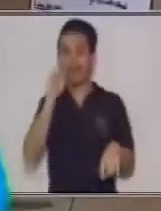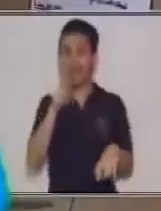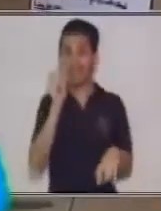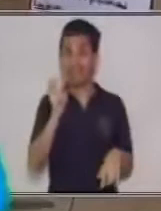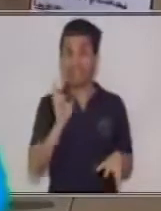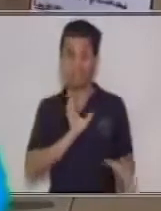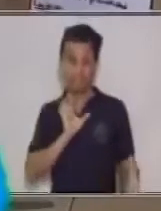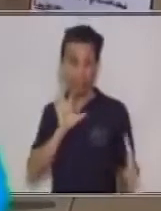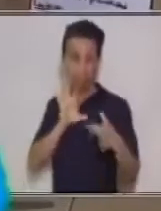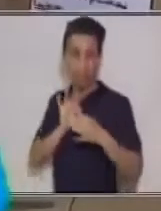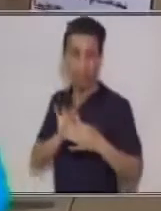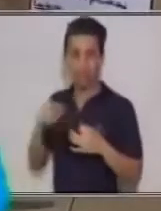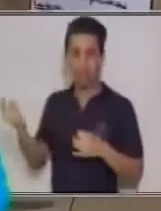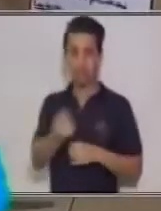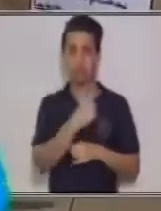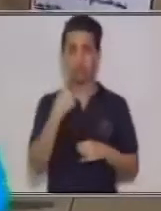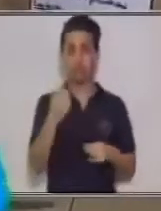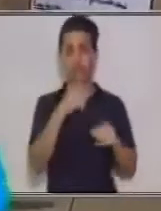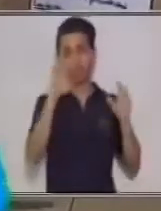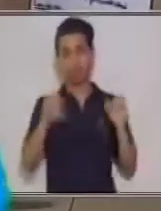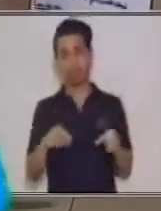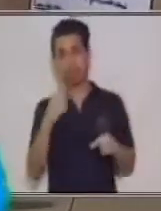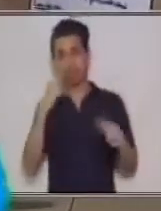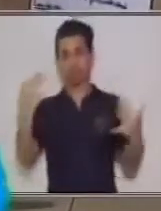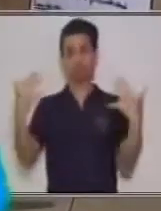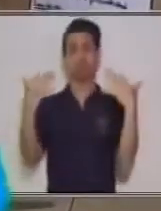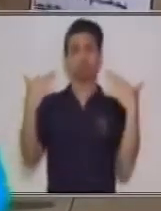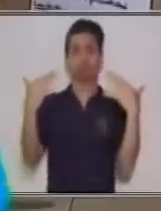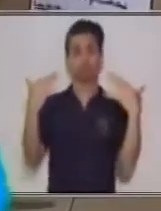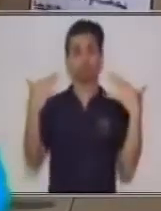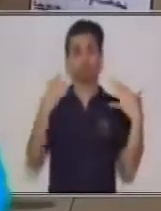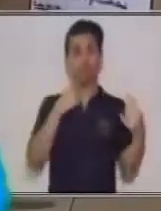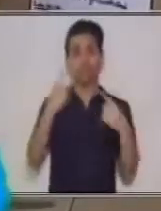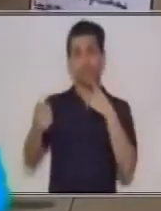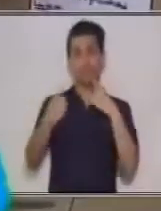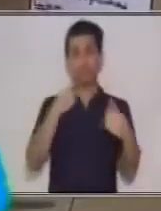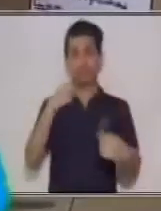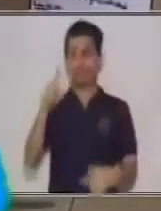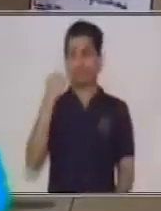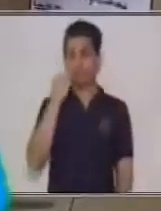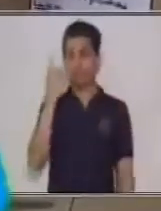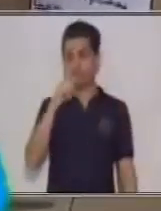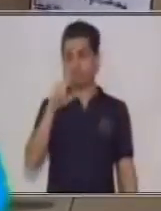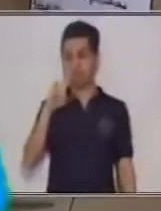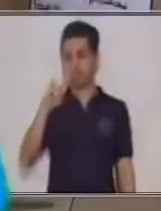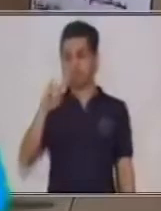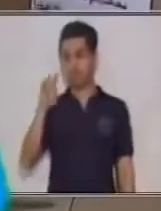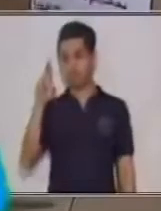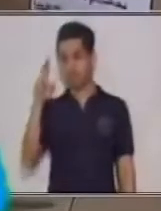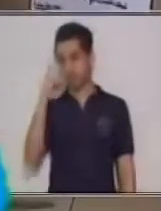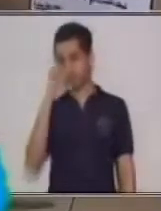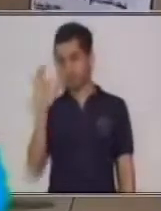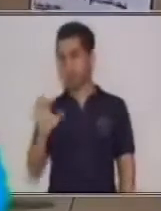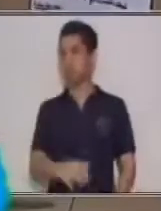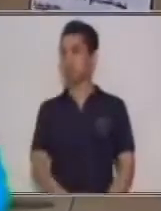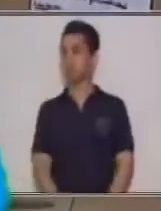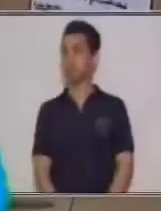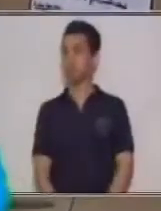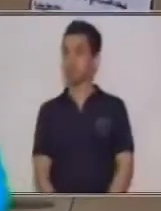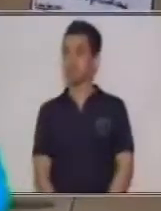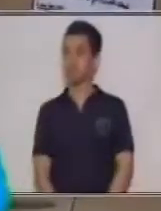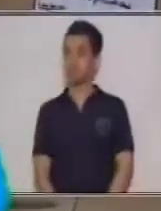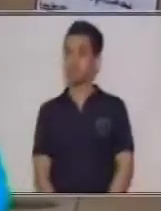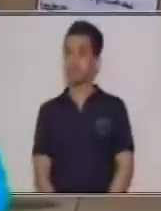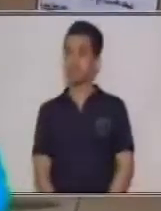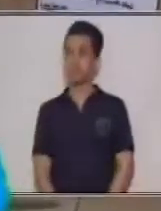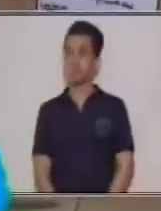población o con todas las personas por medio de las cuales usted está trabajando. Muy bien. Veamos la